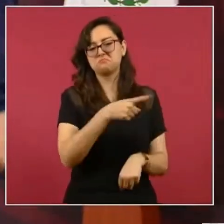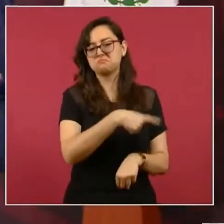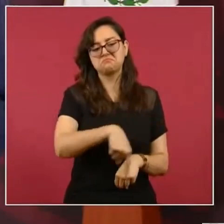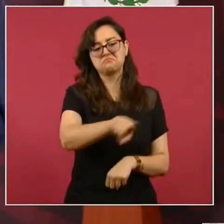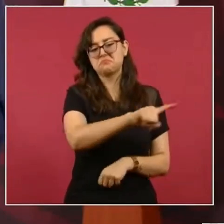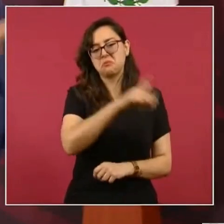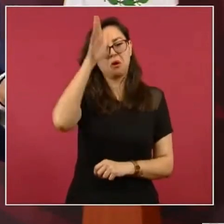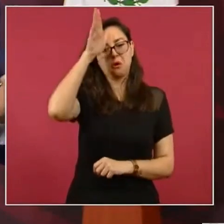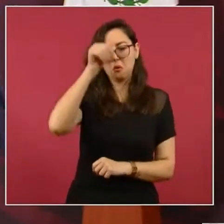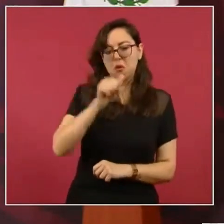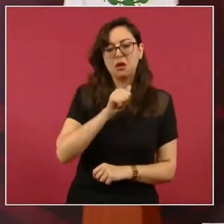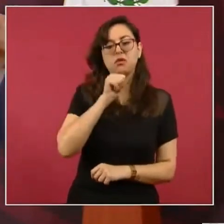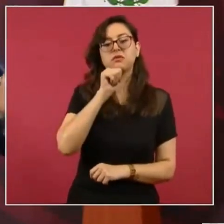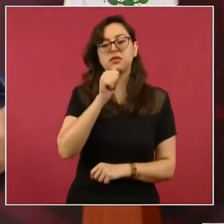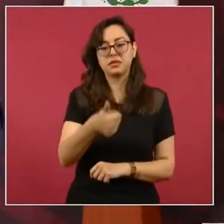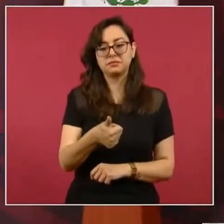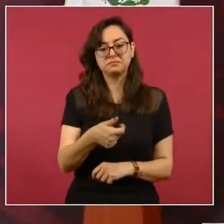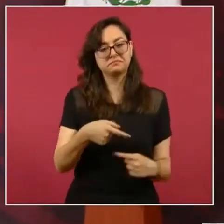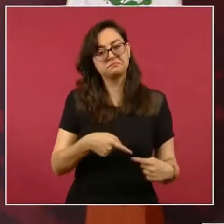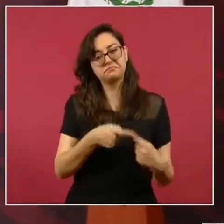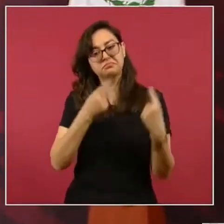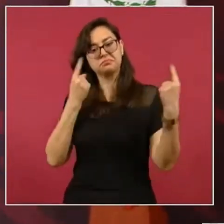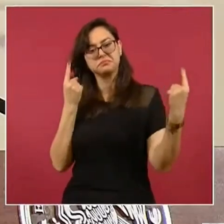qué bueno que sea así.